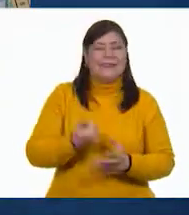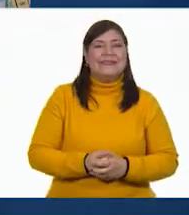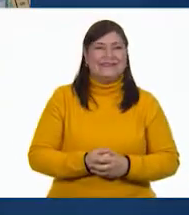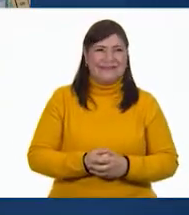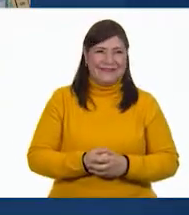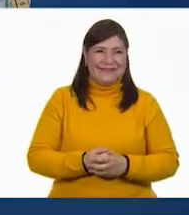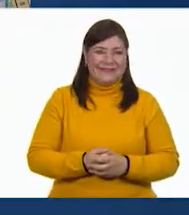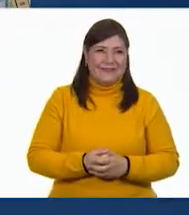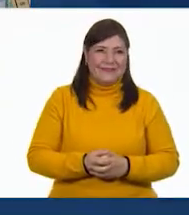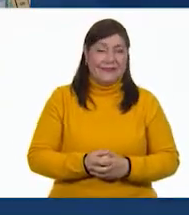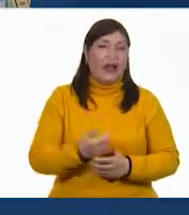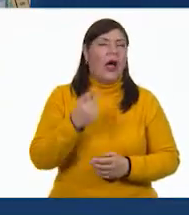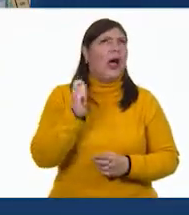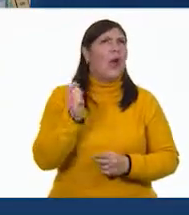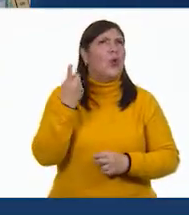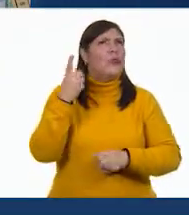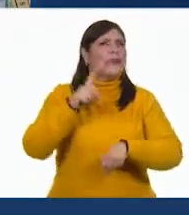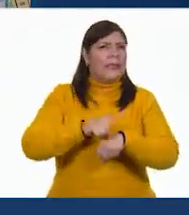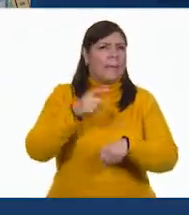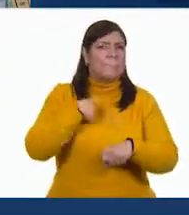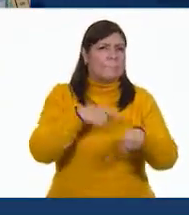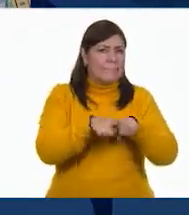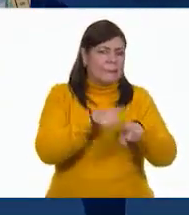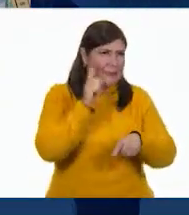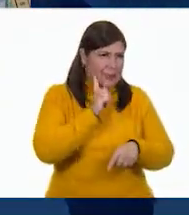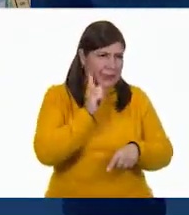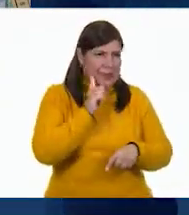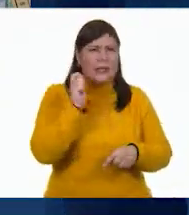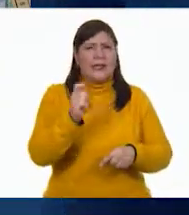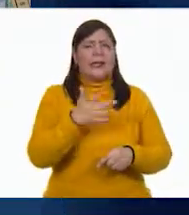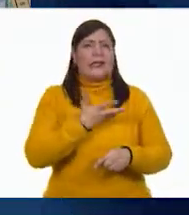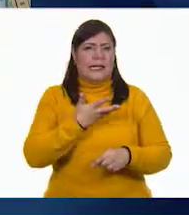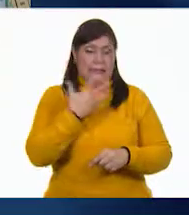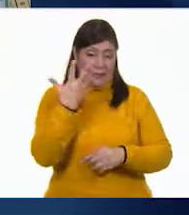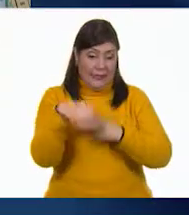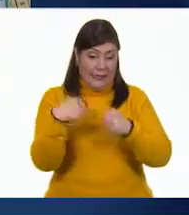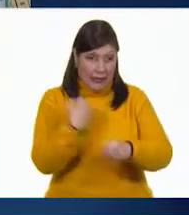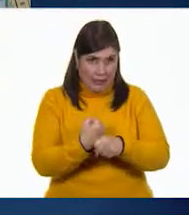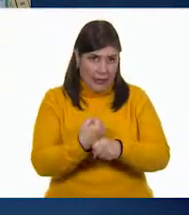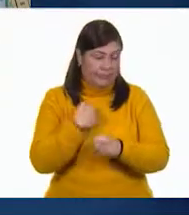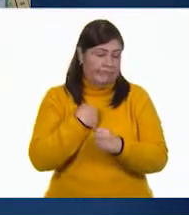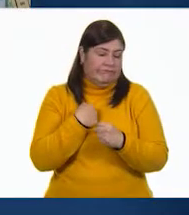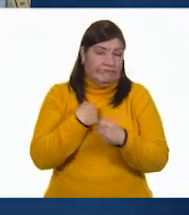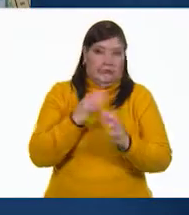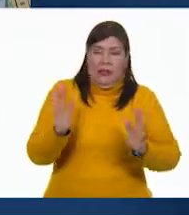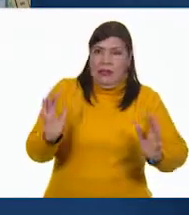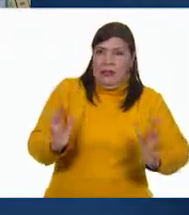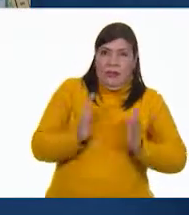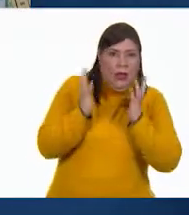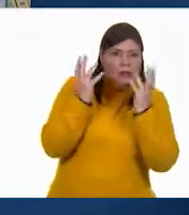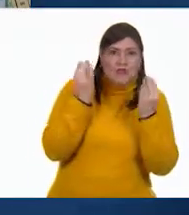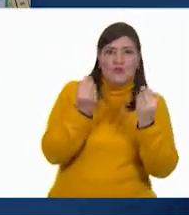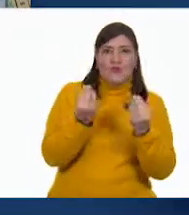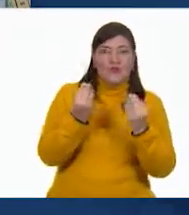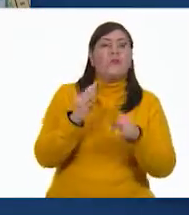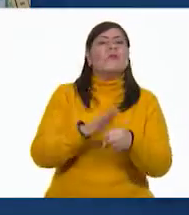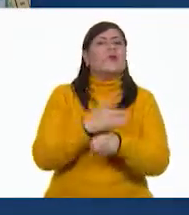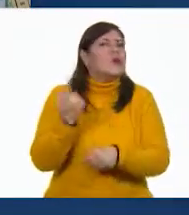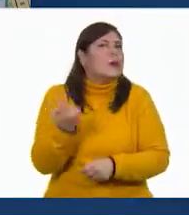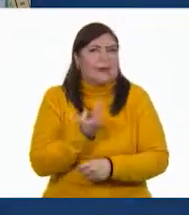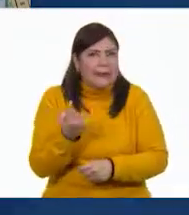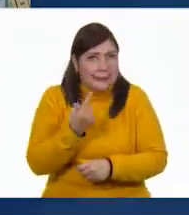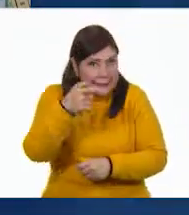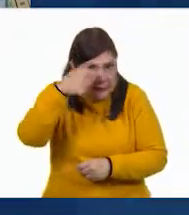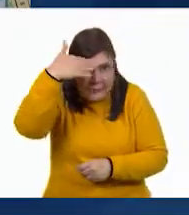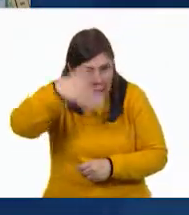El otro día, mi hermanita, que tiene cinco años, me sorprendió muchísimo. ¿Y saben por